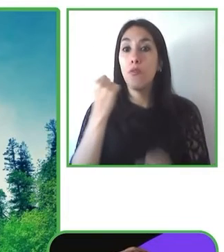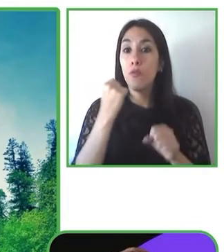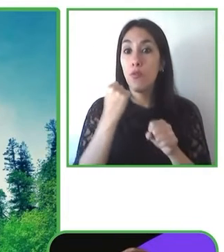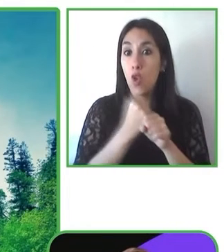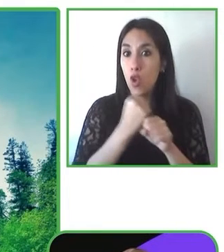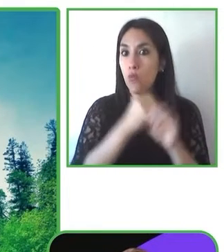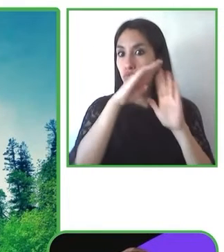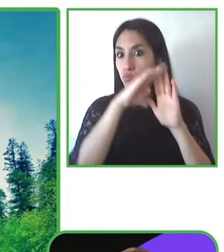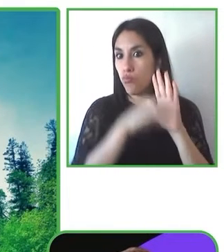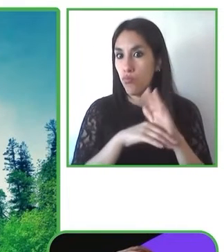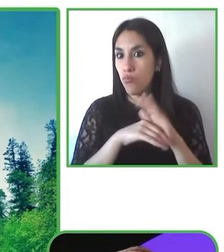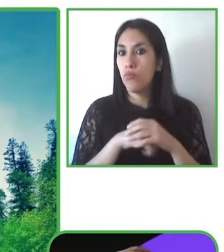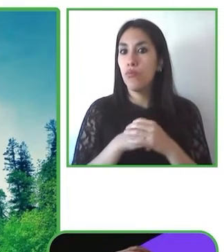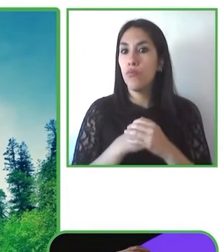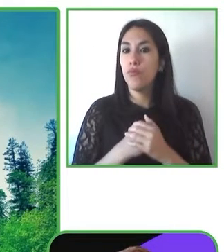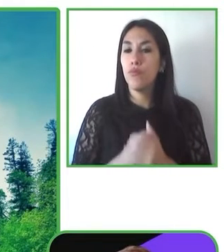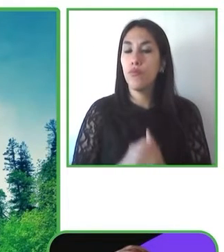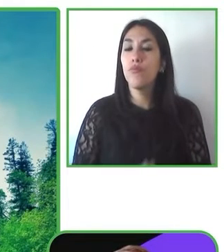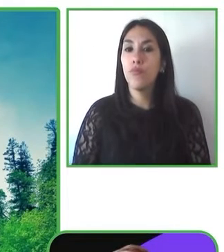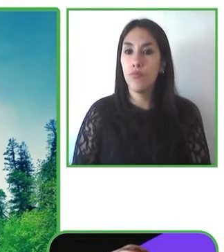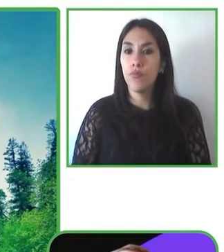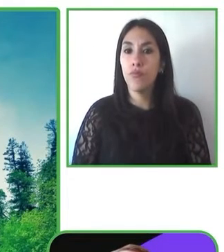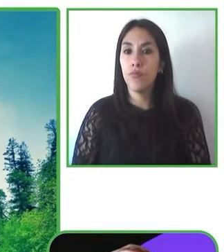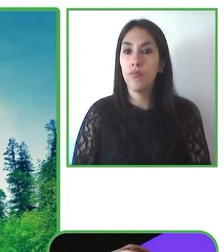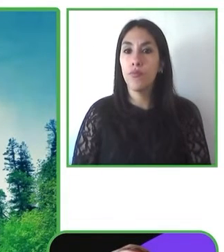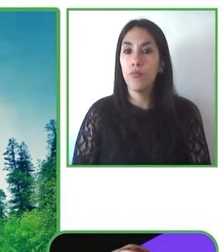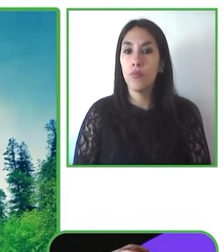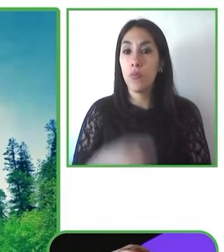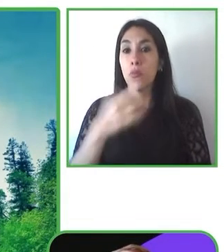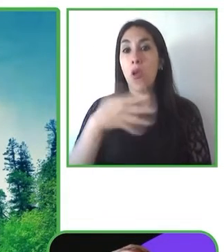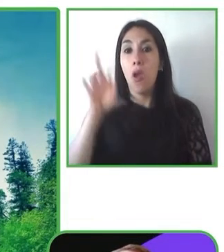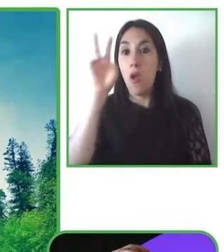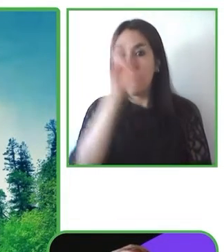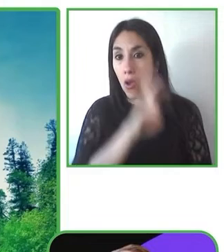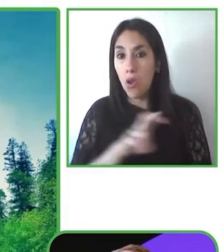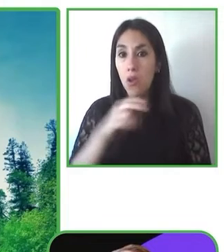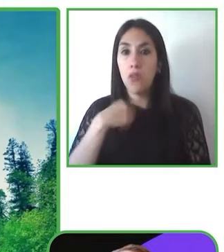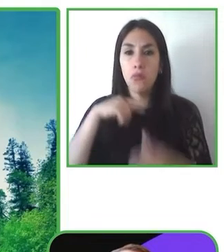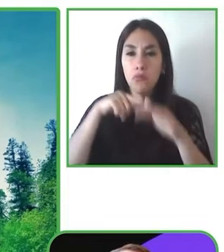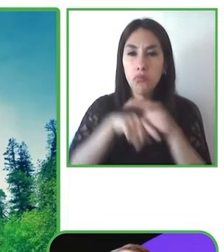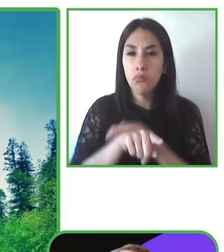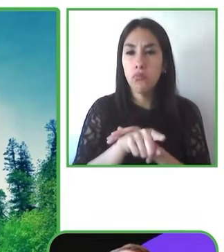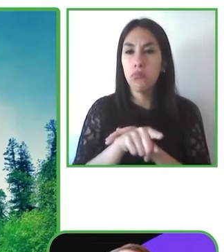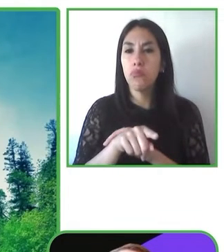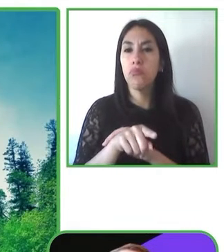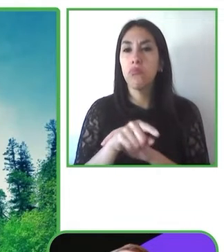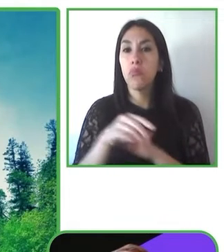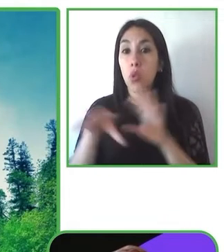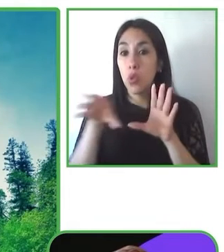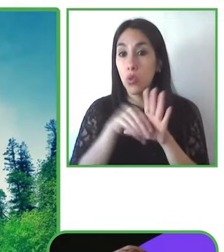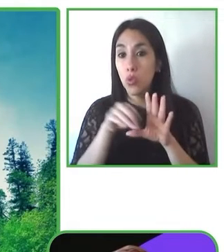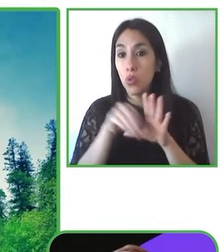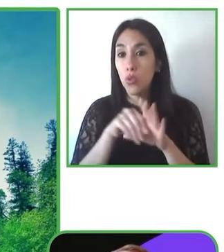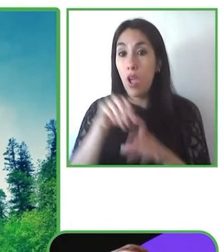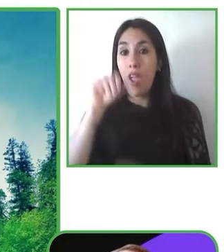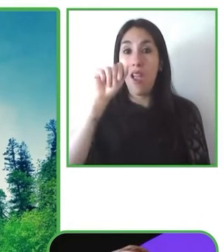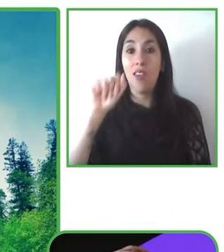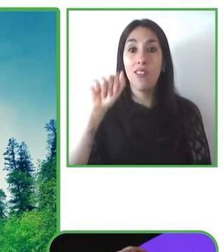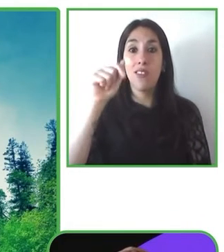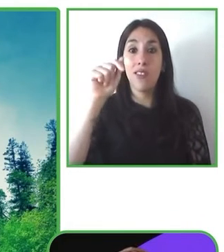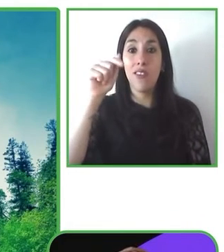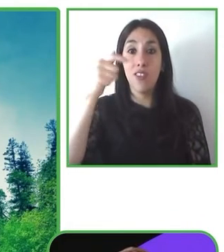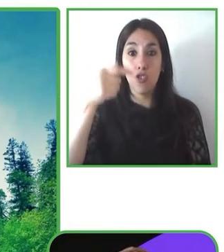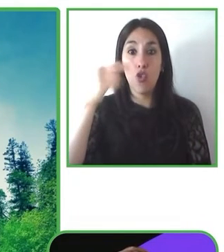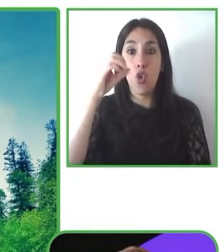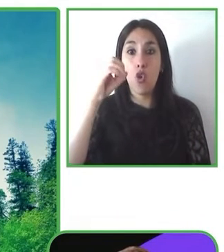El viaje de la accesibilidad y la inclusión de ATOS que ha tomado estos 20 años. Somos una